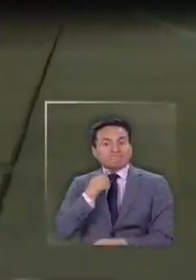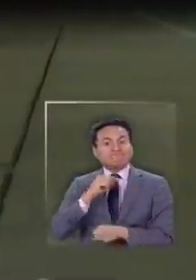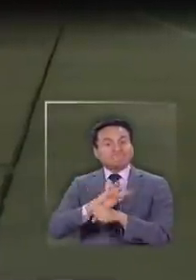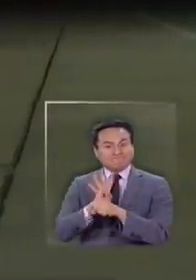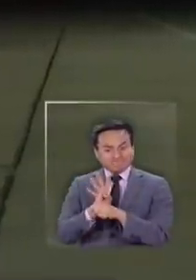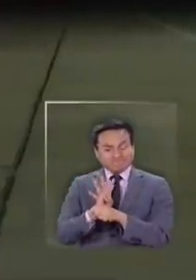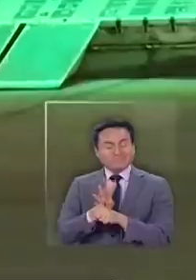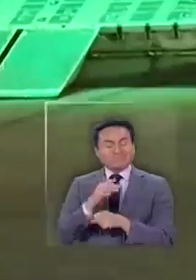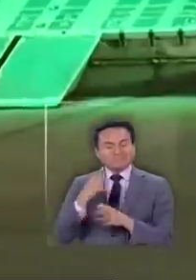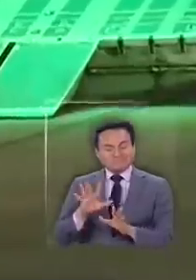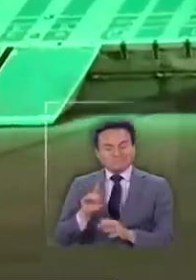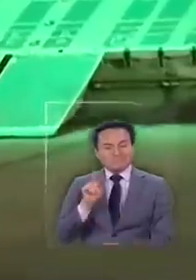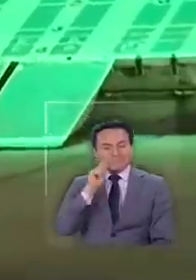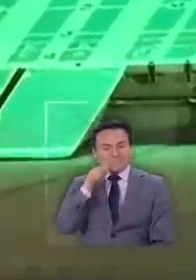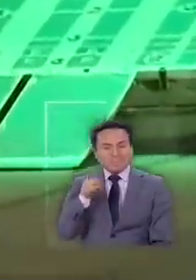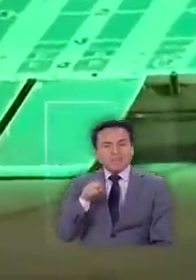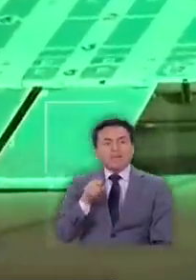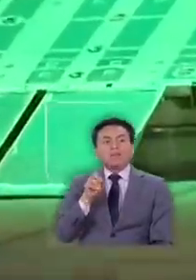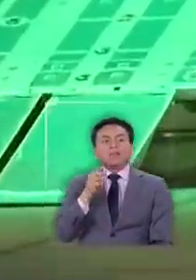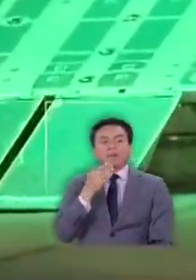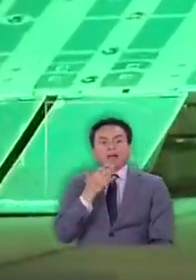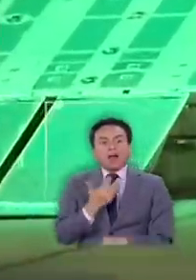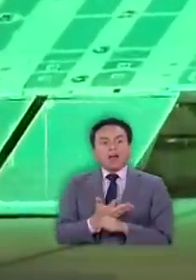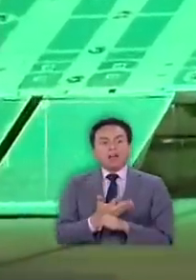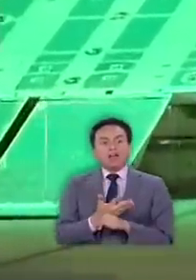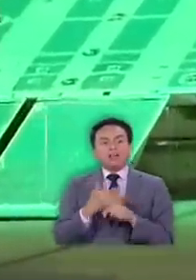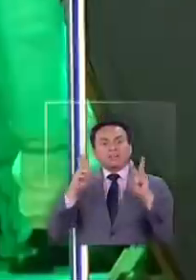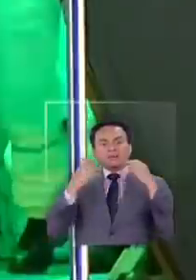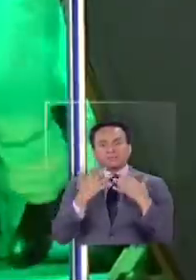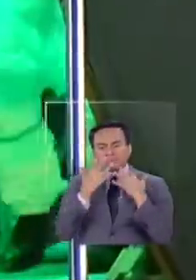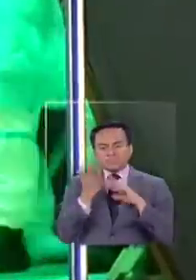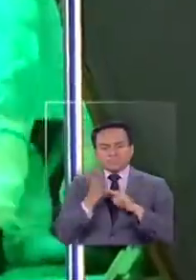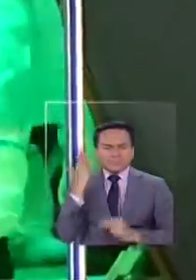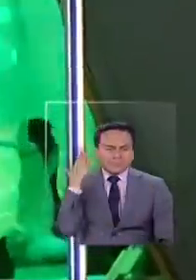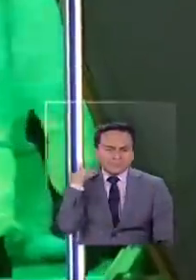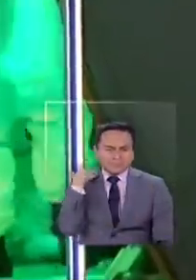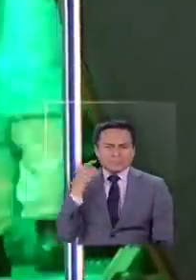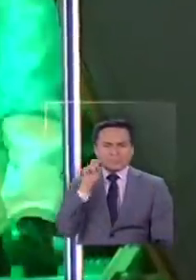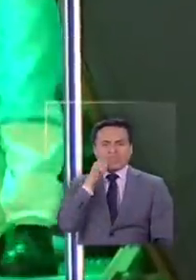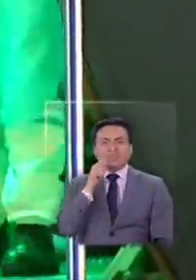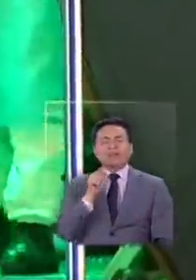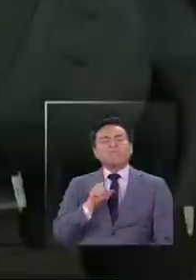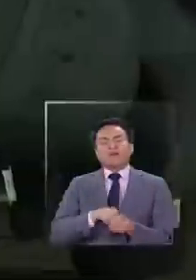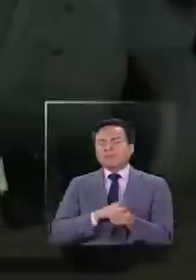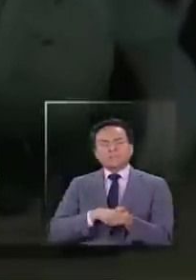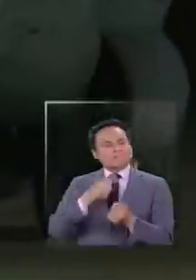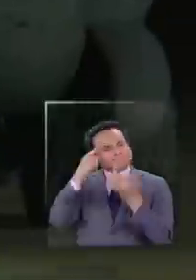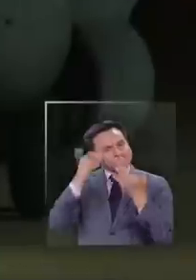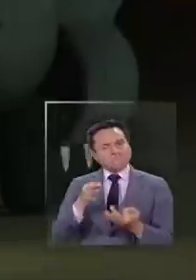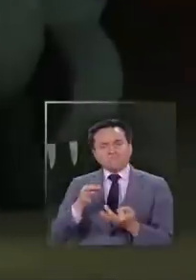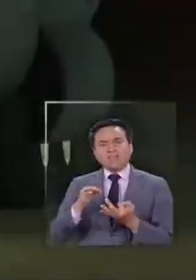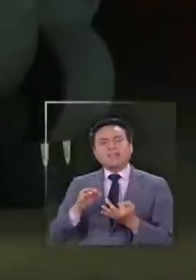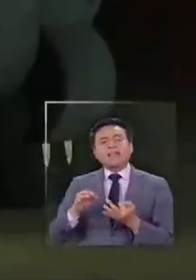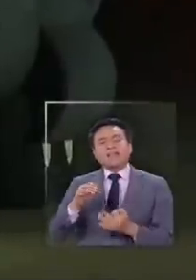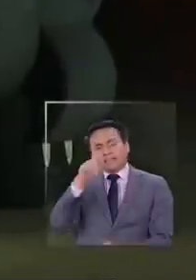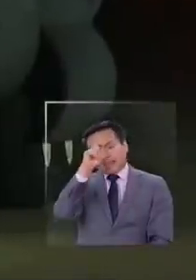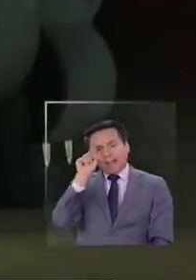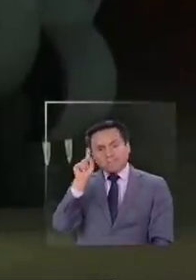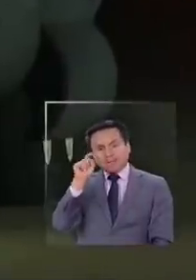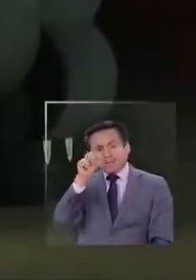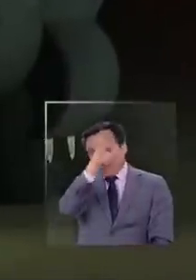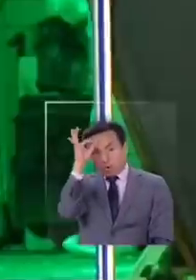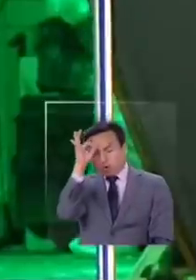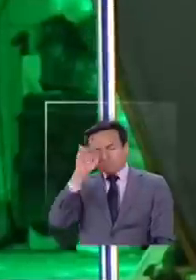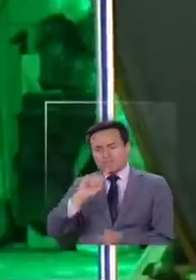el test de COVID-19, pero además presenta un cuadro de neumonía, por lo que su familia determinó trasladarlo desde la clínica alemana de